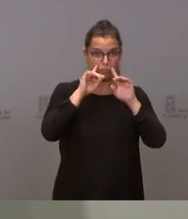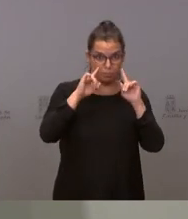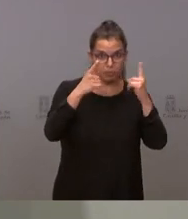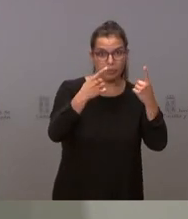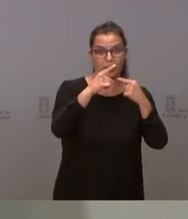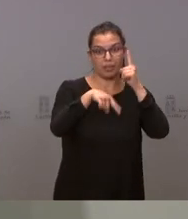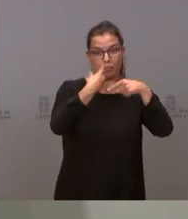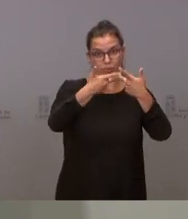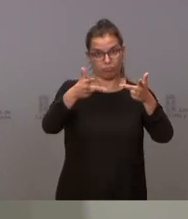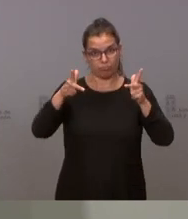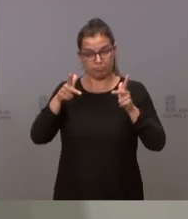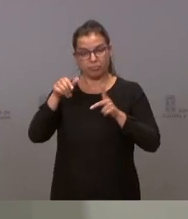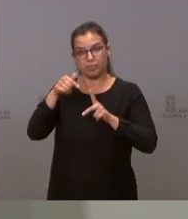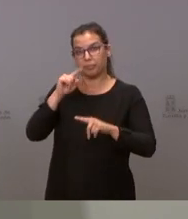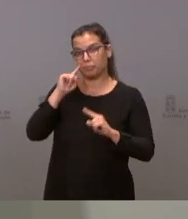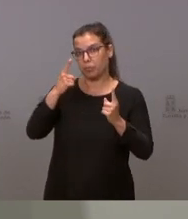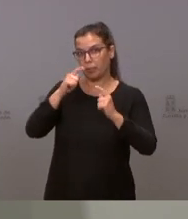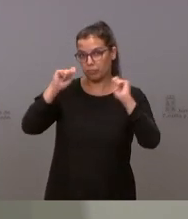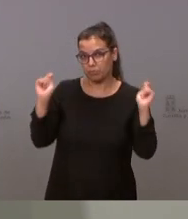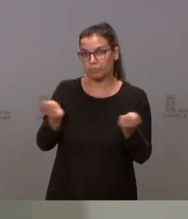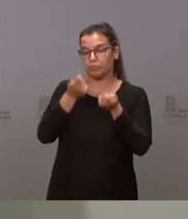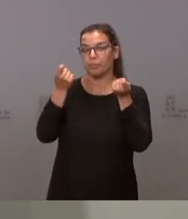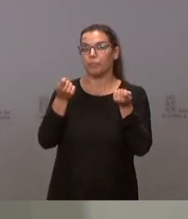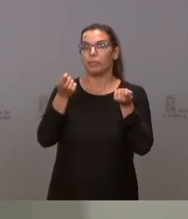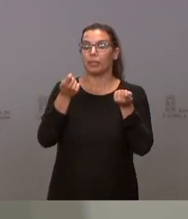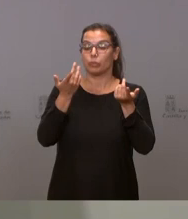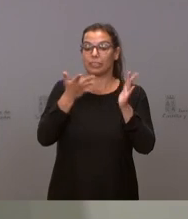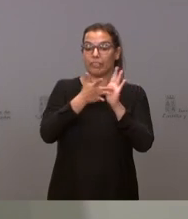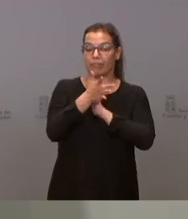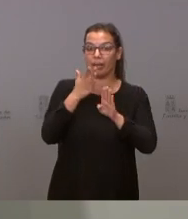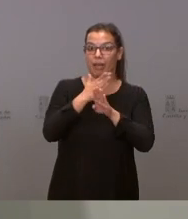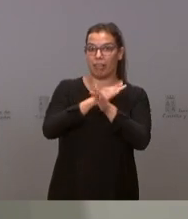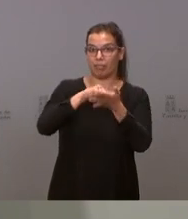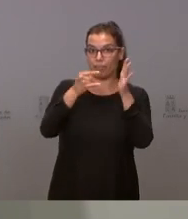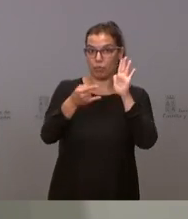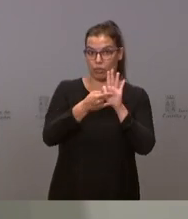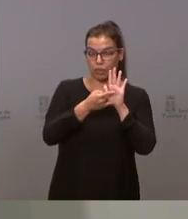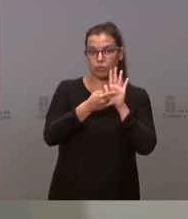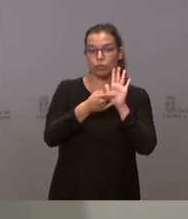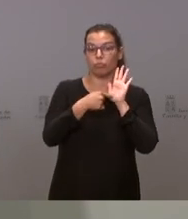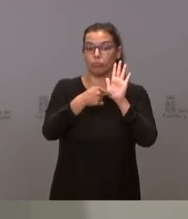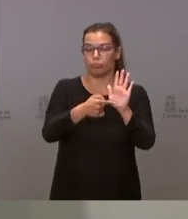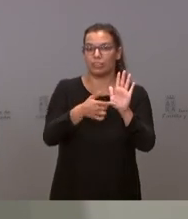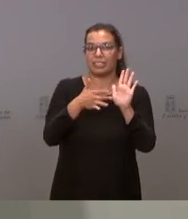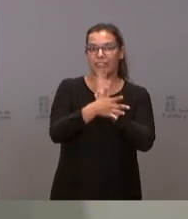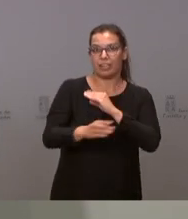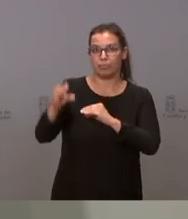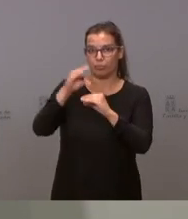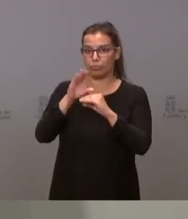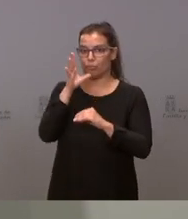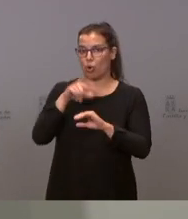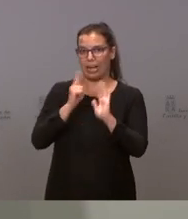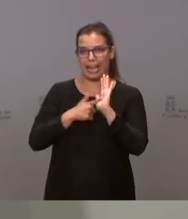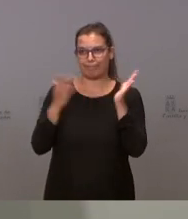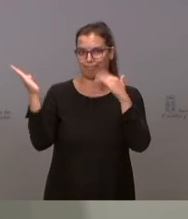viene a completar un hueco imprescindible en nuestra legislación